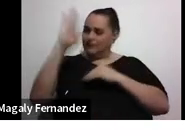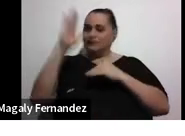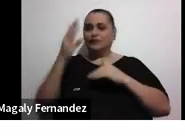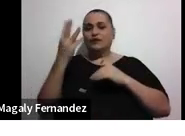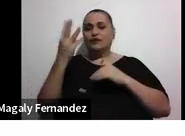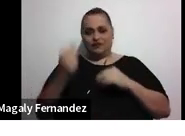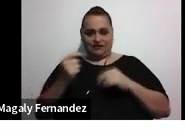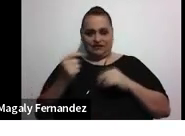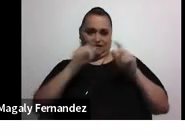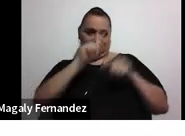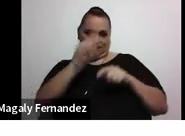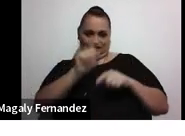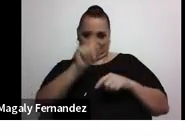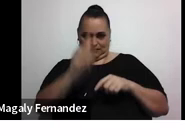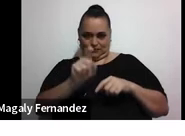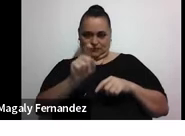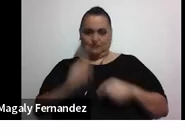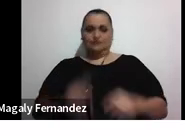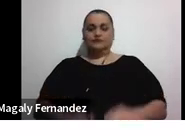de ellas.